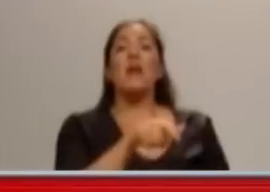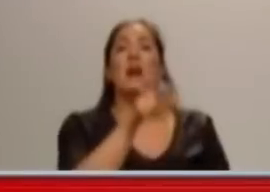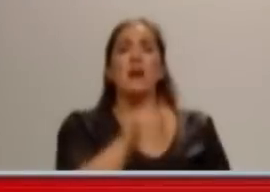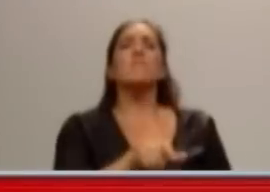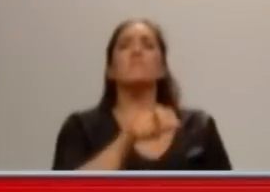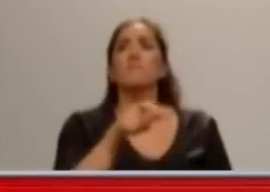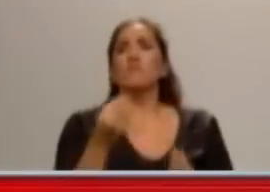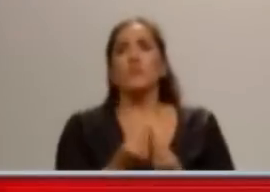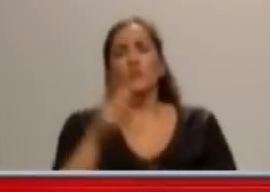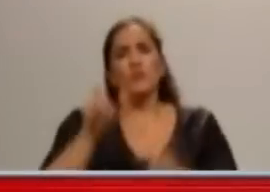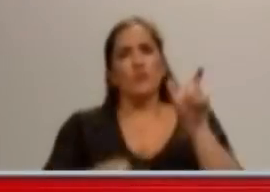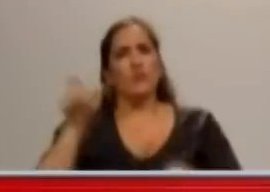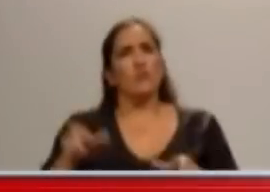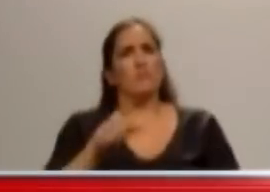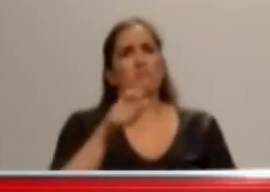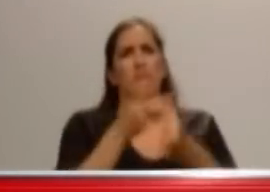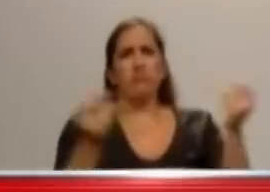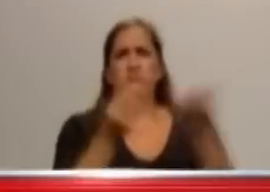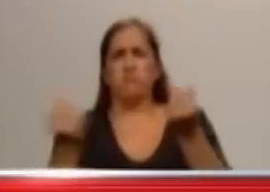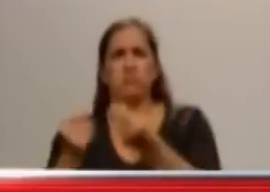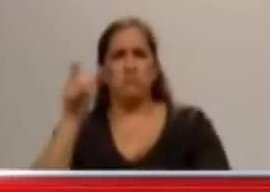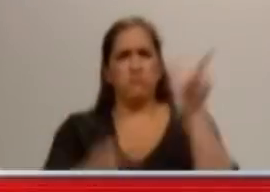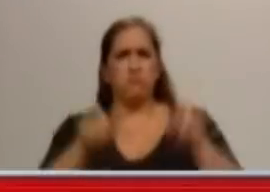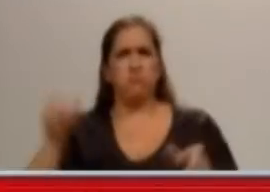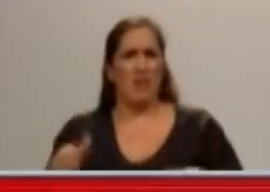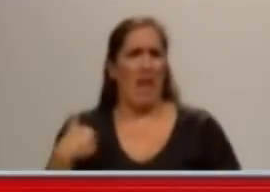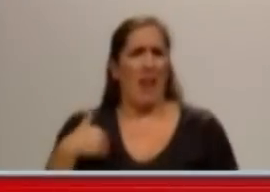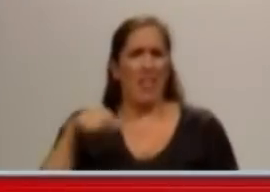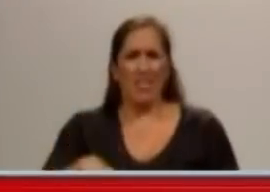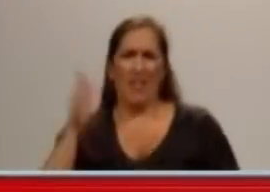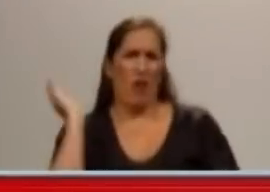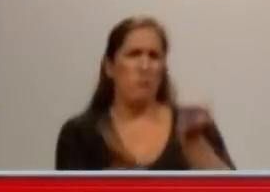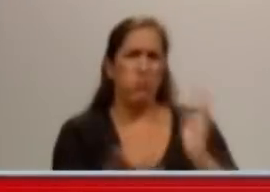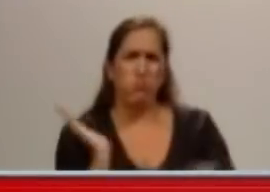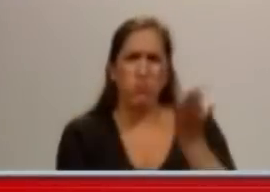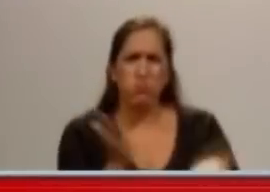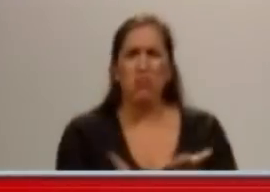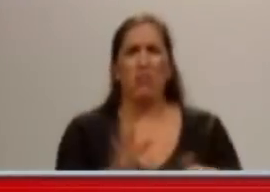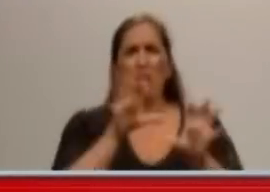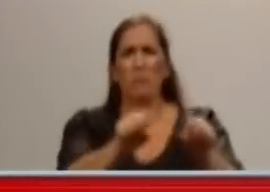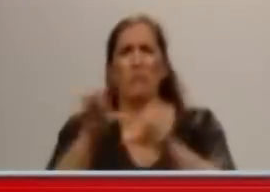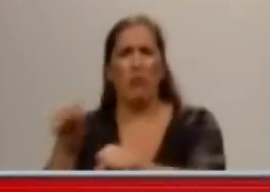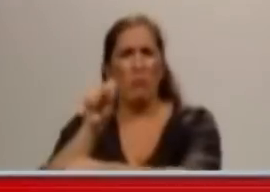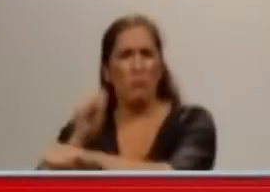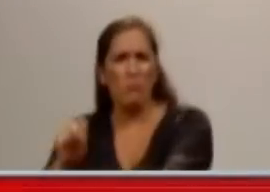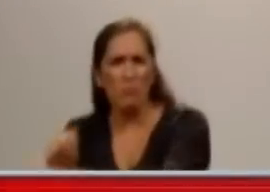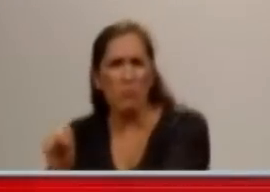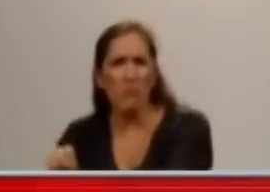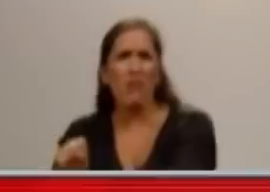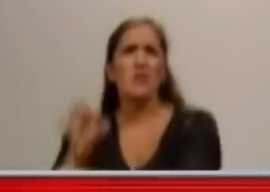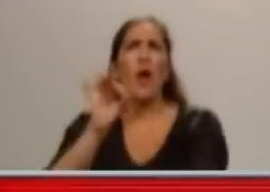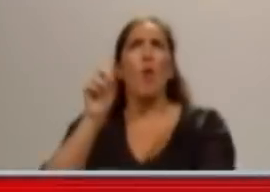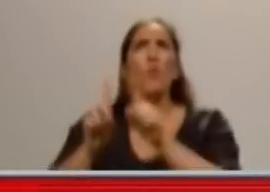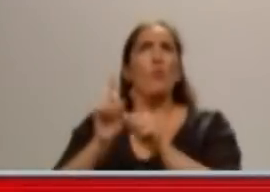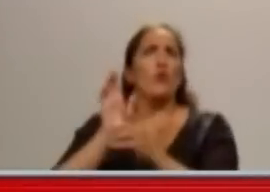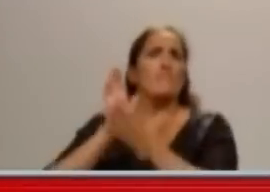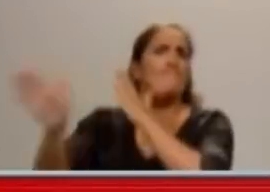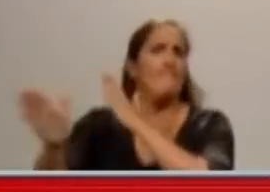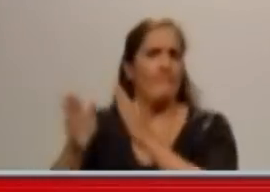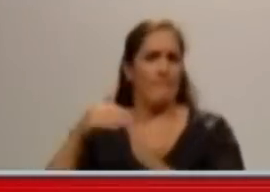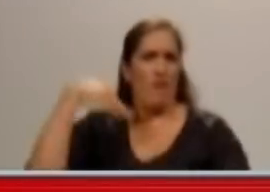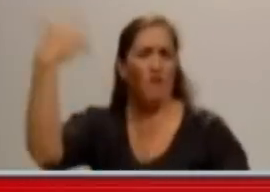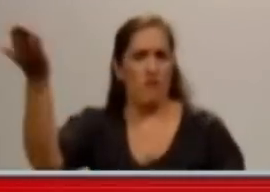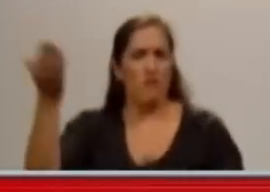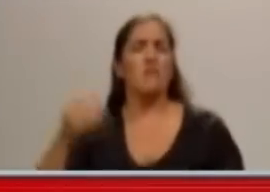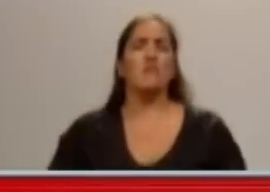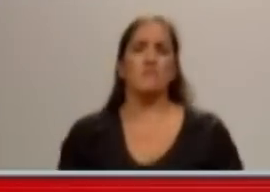es la creación de esta Agencia Federal de Inteligencia. Bueno, es lo que había propuesto Gustavo Vélez con todo su equipo allá por el año